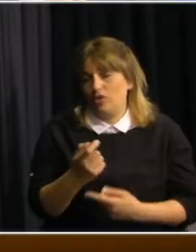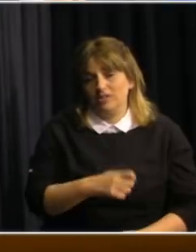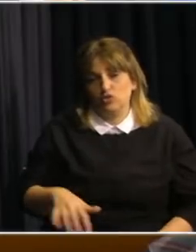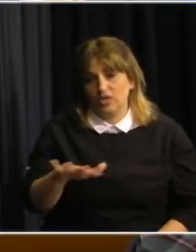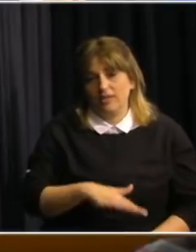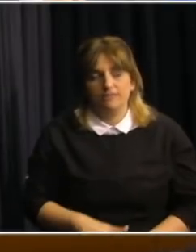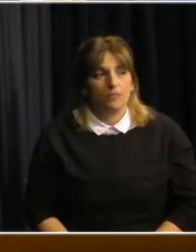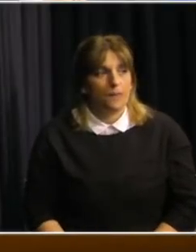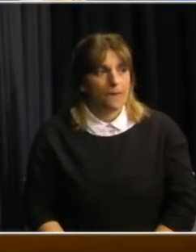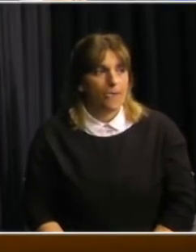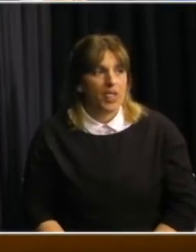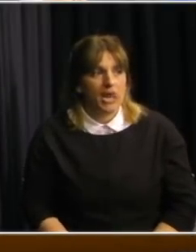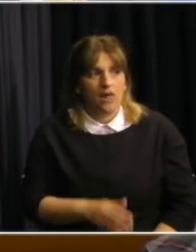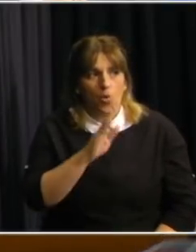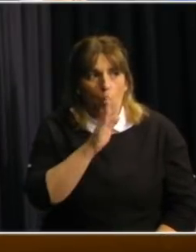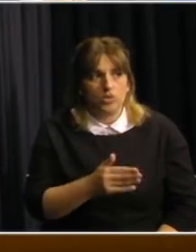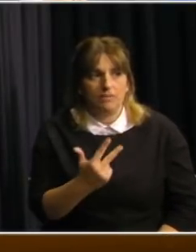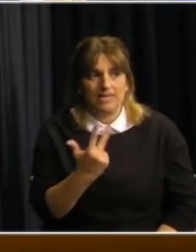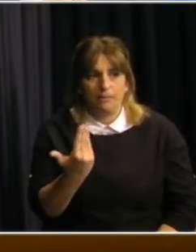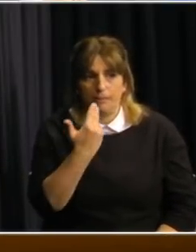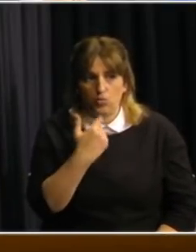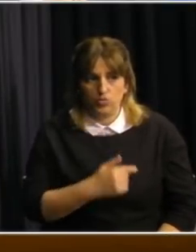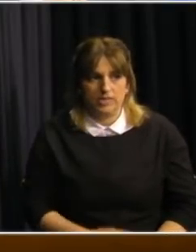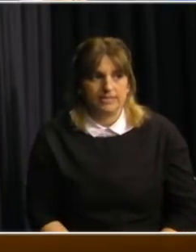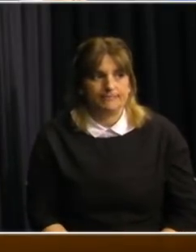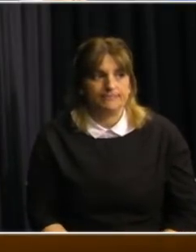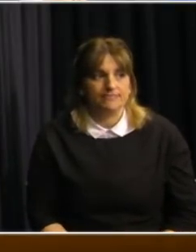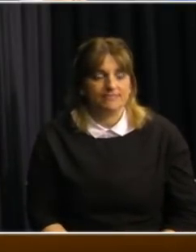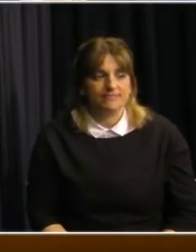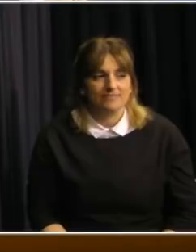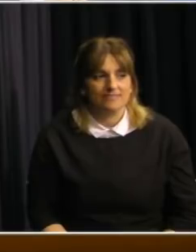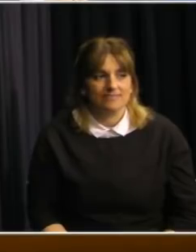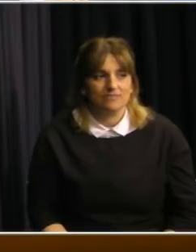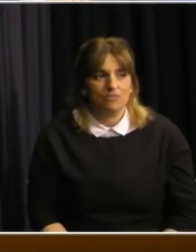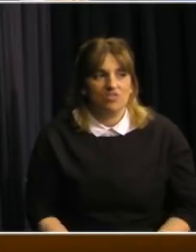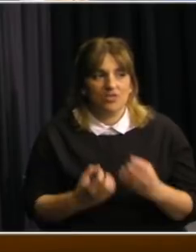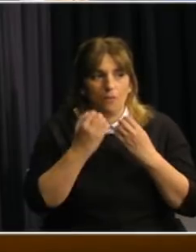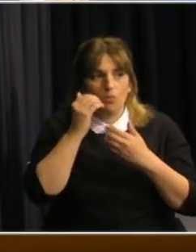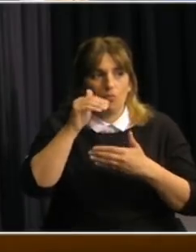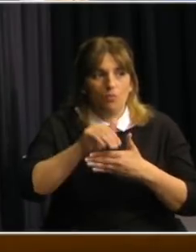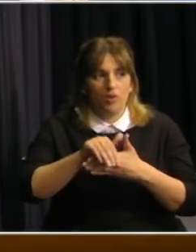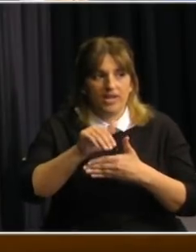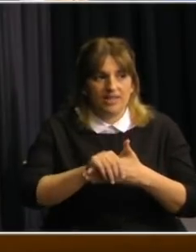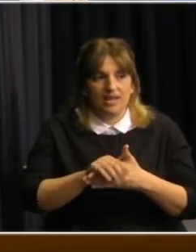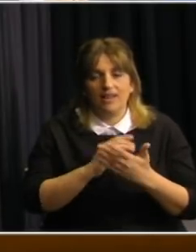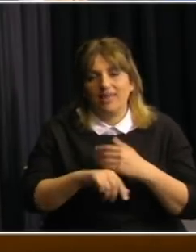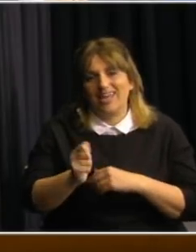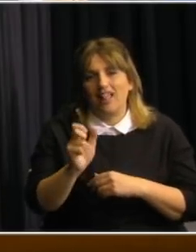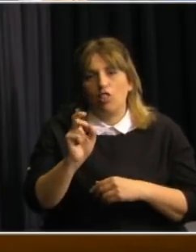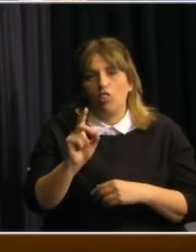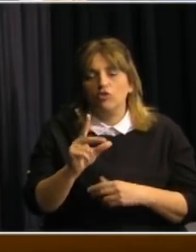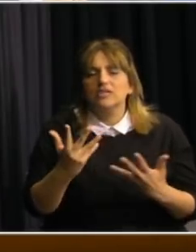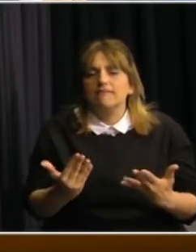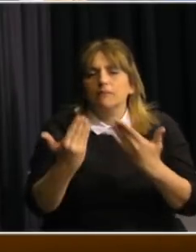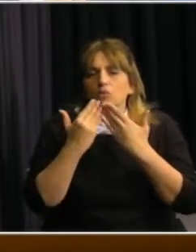recibimos las últimas tres preguntas para esta conferencia buenas tardes Leonardo Silvera de Telemundo quisiera